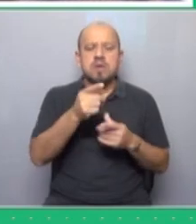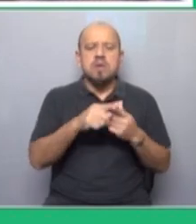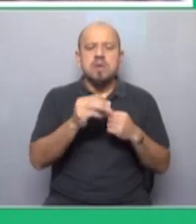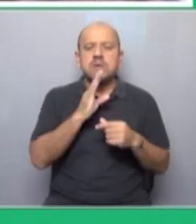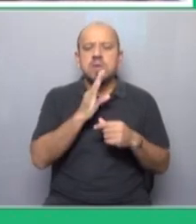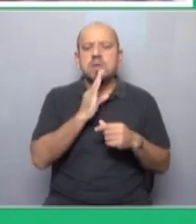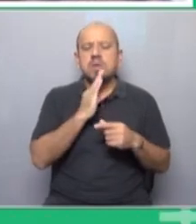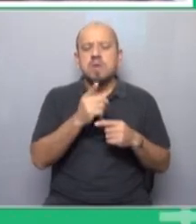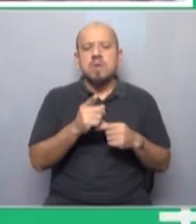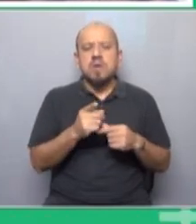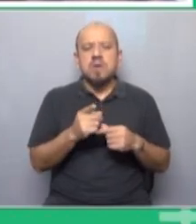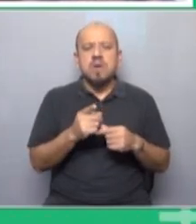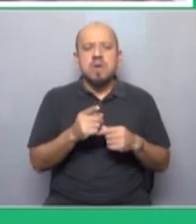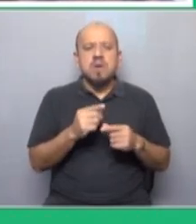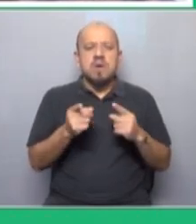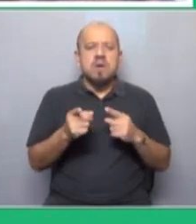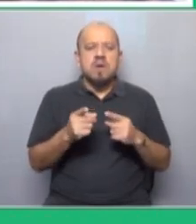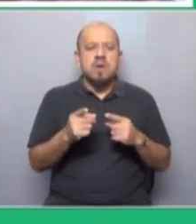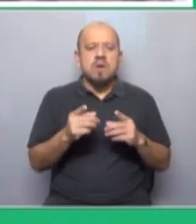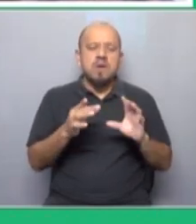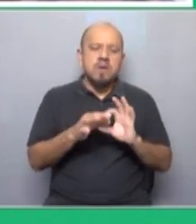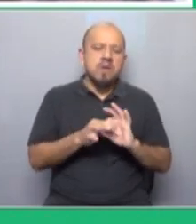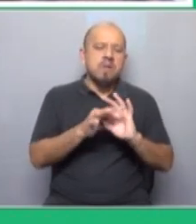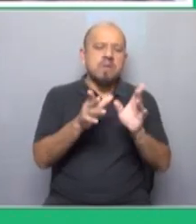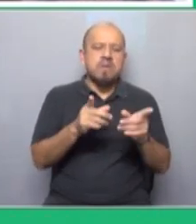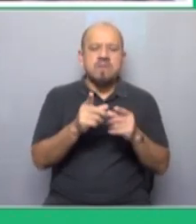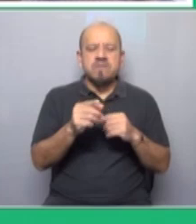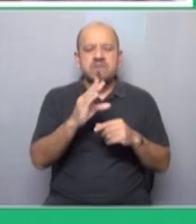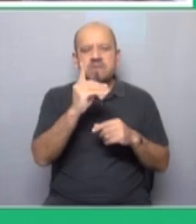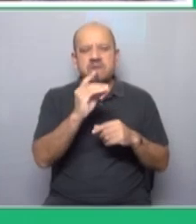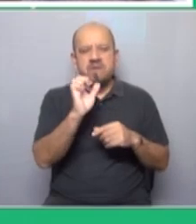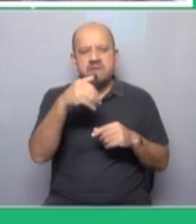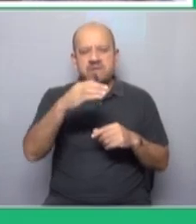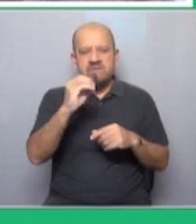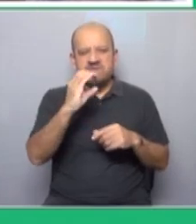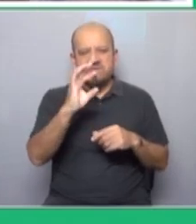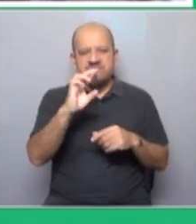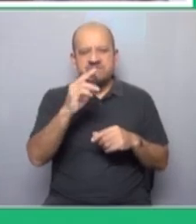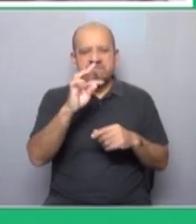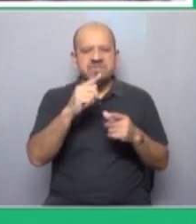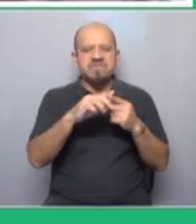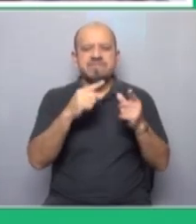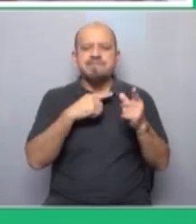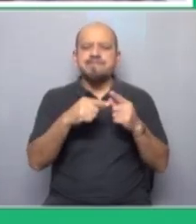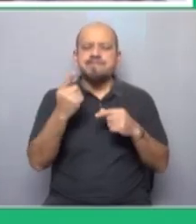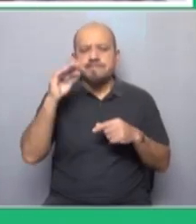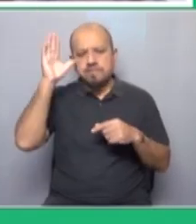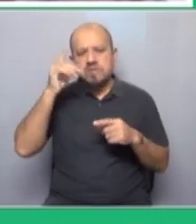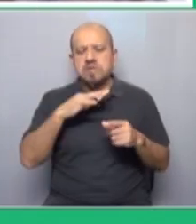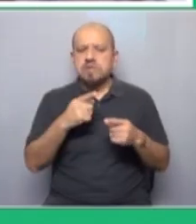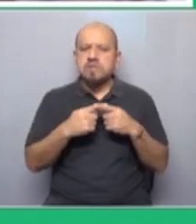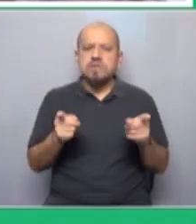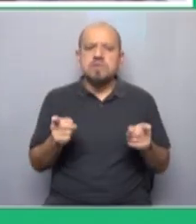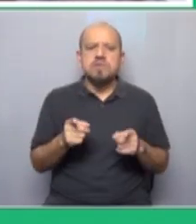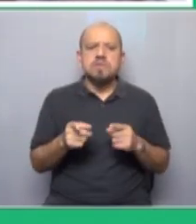estadounidense que con los demócratas las cosas son un poco, entre comillas, más livianas que con los republicanos. ¿Hay alguna relación de este